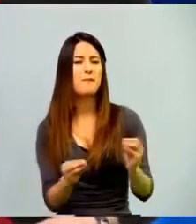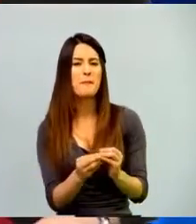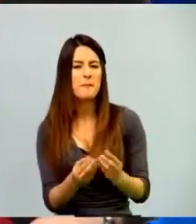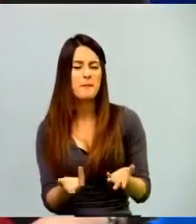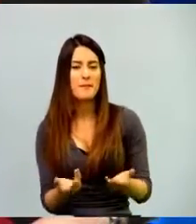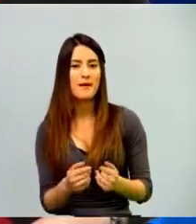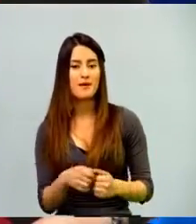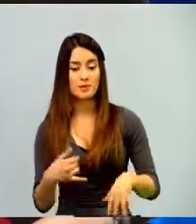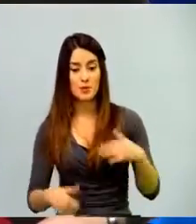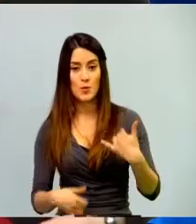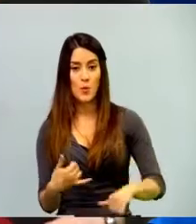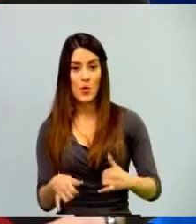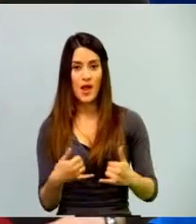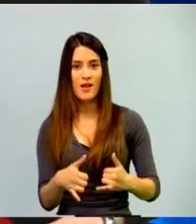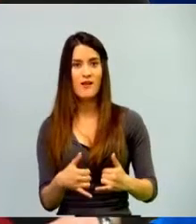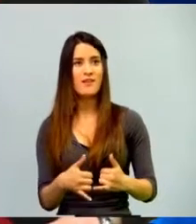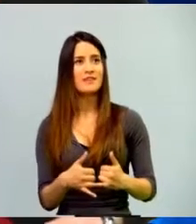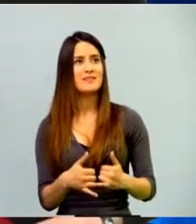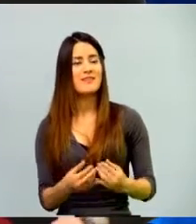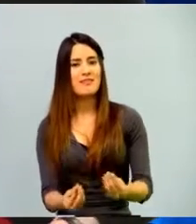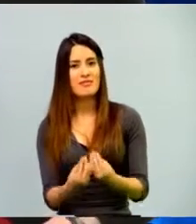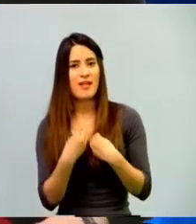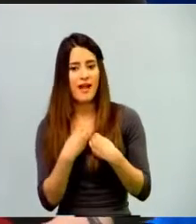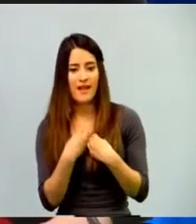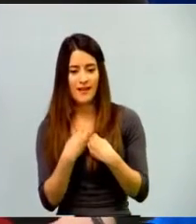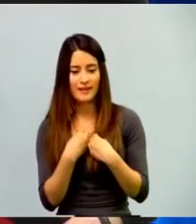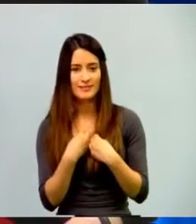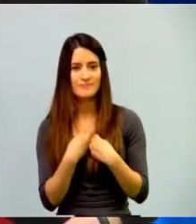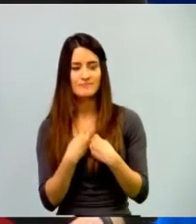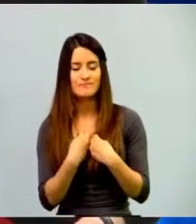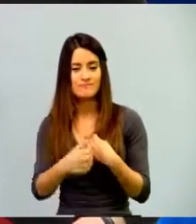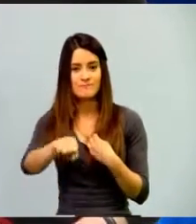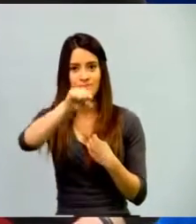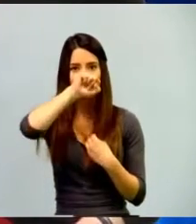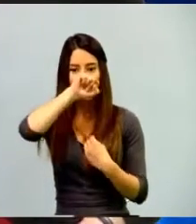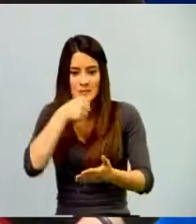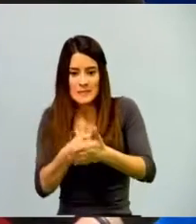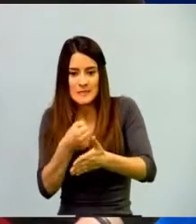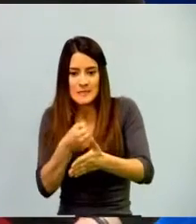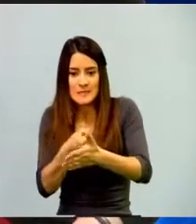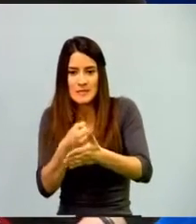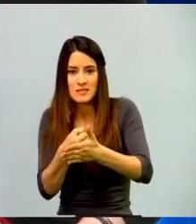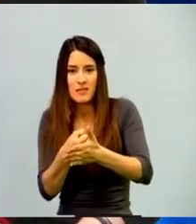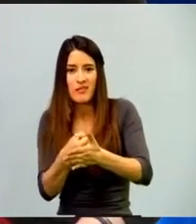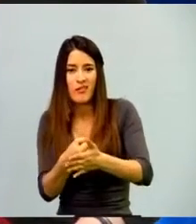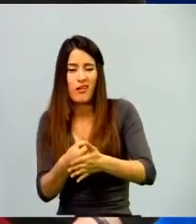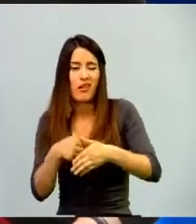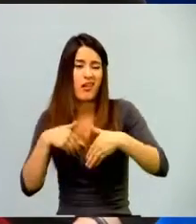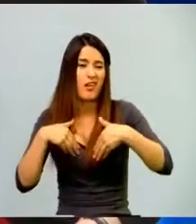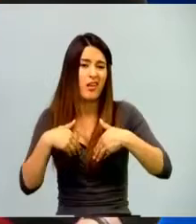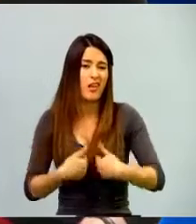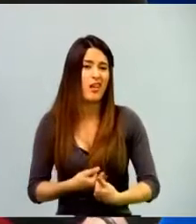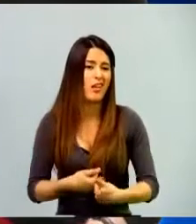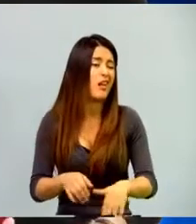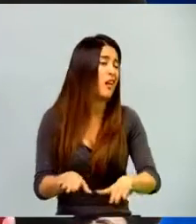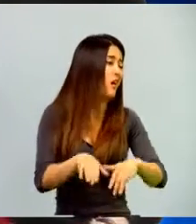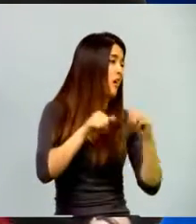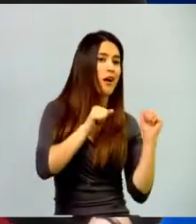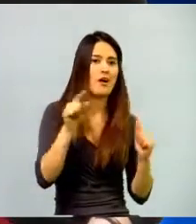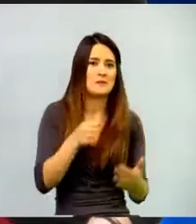y para dominar un juego hay que obsesionarse y hasta lograrlo. Y por ahí alguien decía que un libro